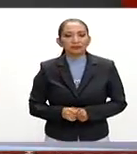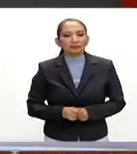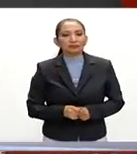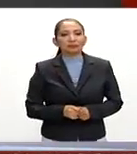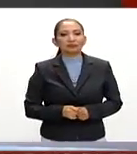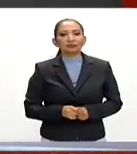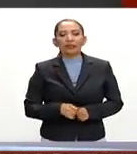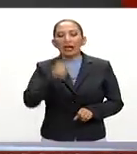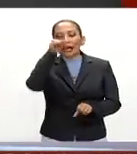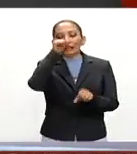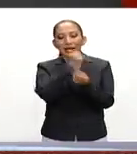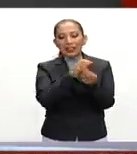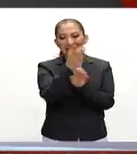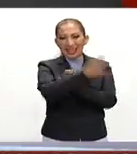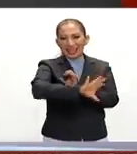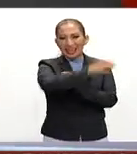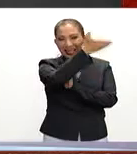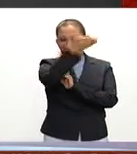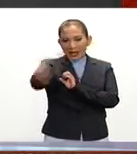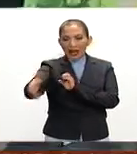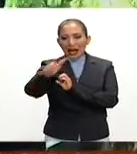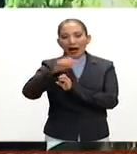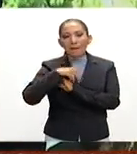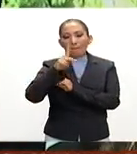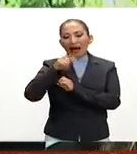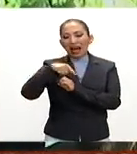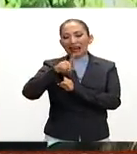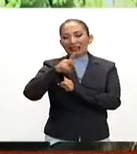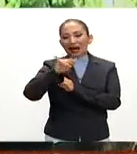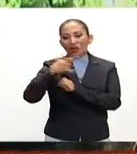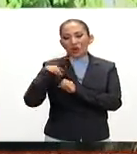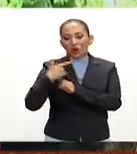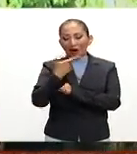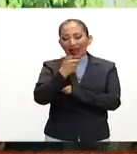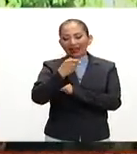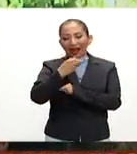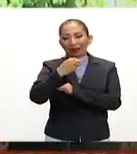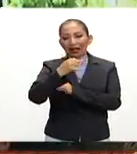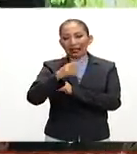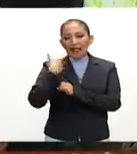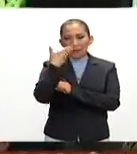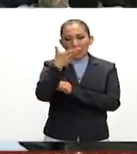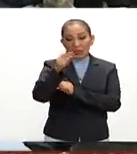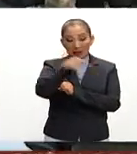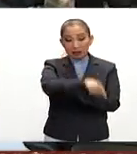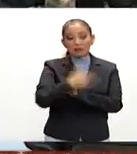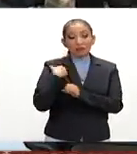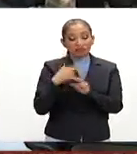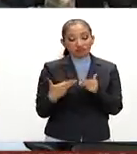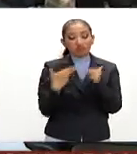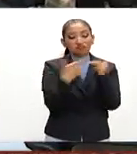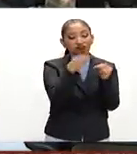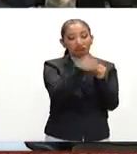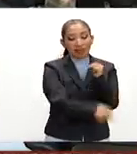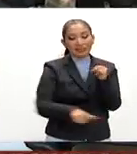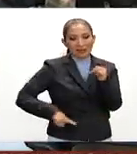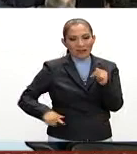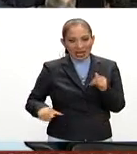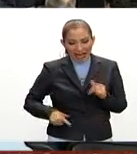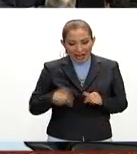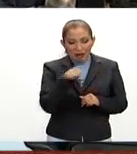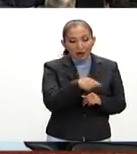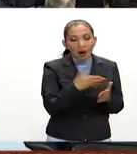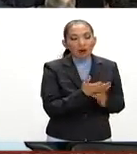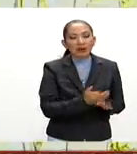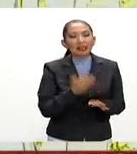el secretario del medio ambiente Rafael Paquiano aseguró que la gendarmería ambiental es uno de los grandes legados que va a dejar esta administración dijo